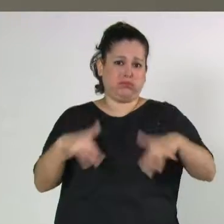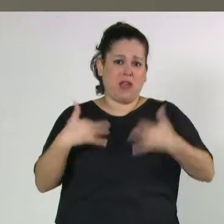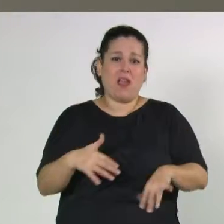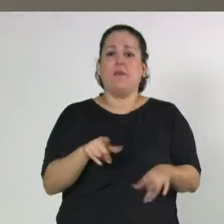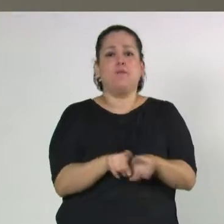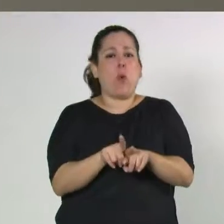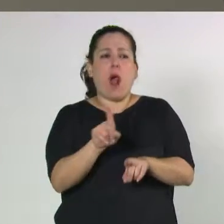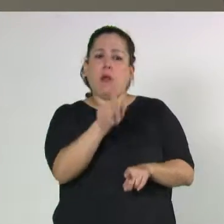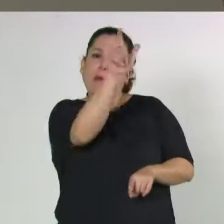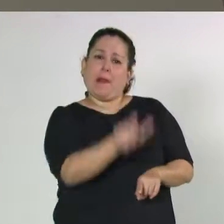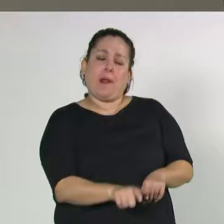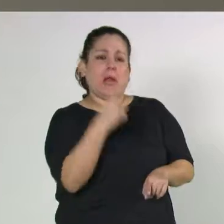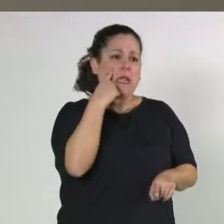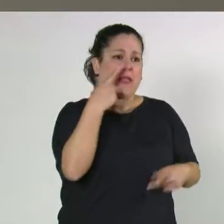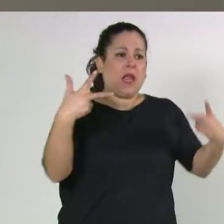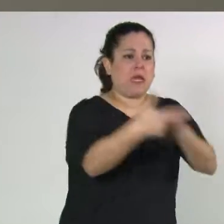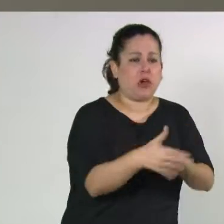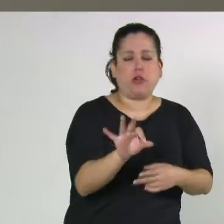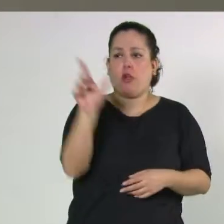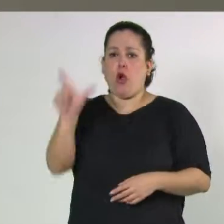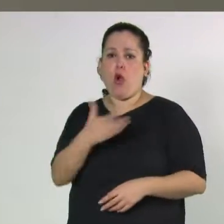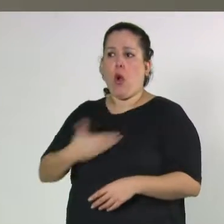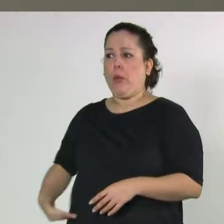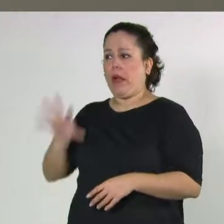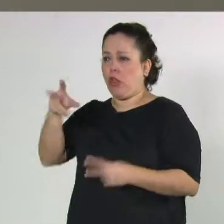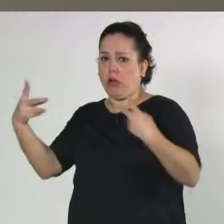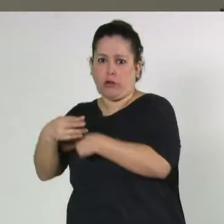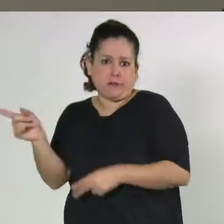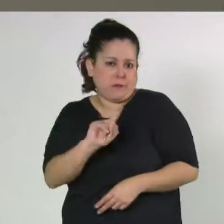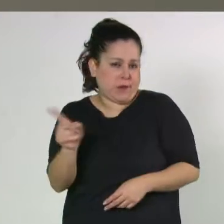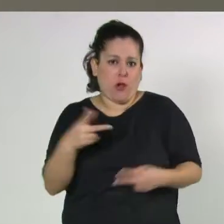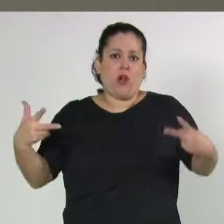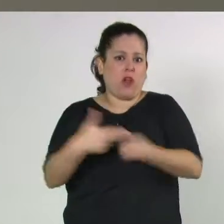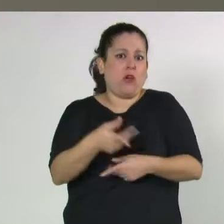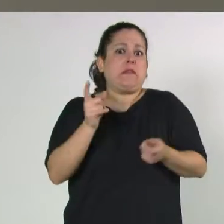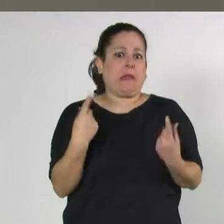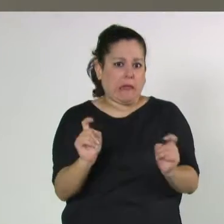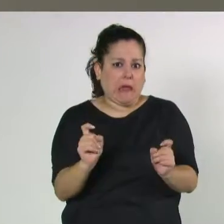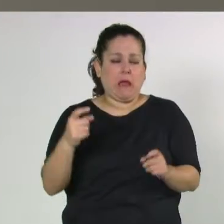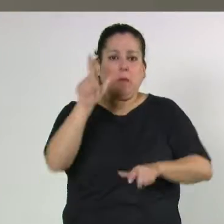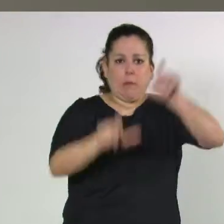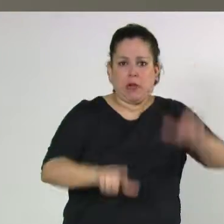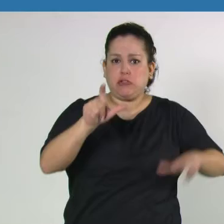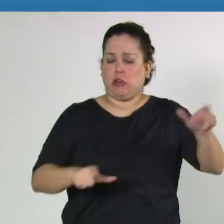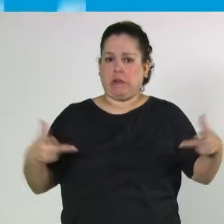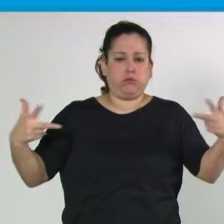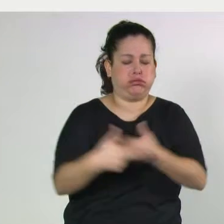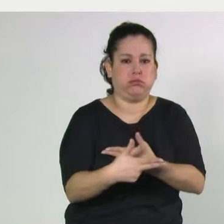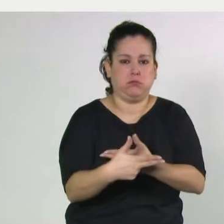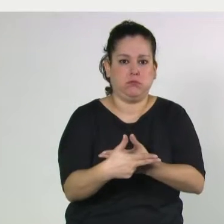no es un recorte a un intendente o a un gobernador. Es un recorte a la calidad de vida de cada vecino.